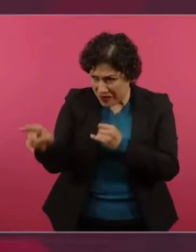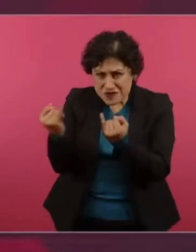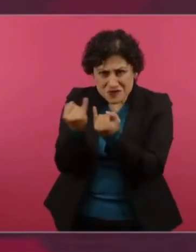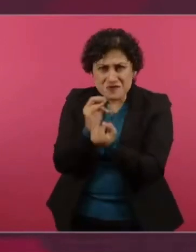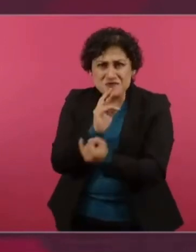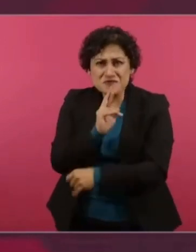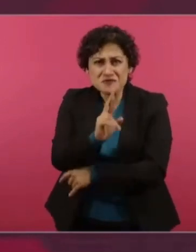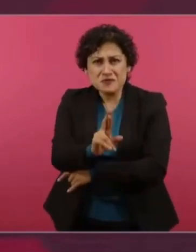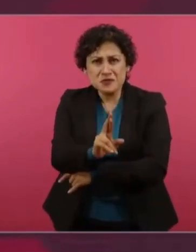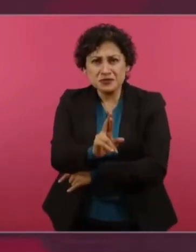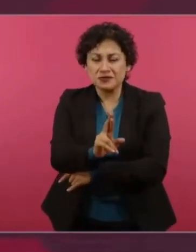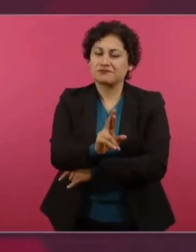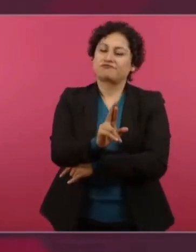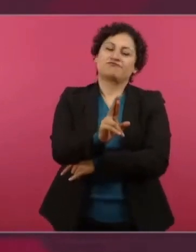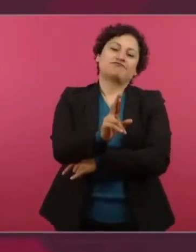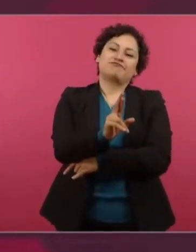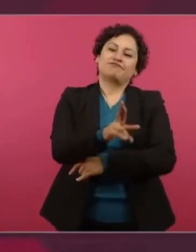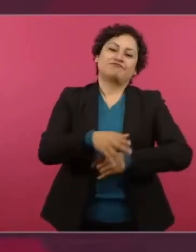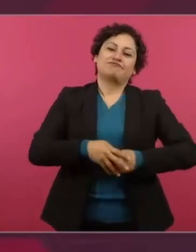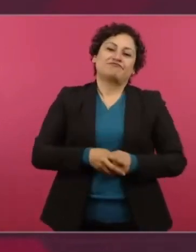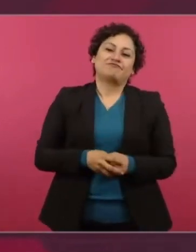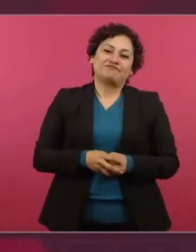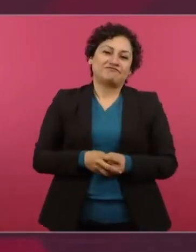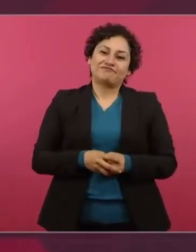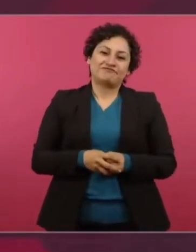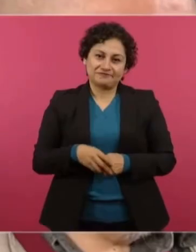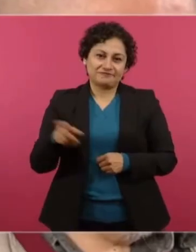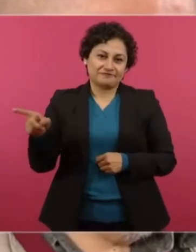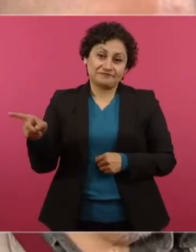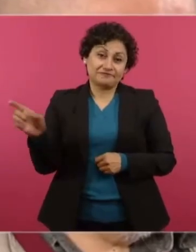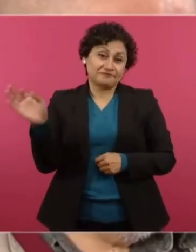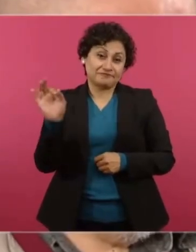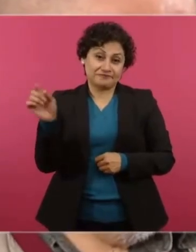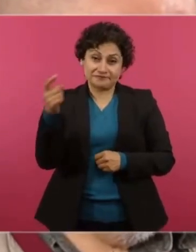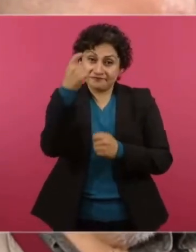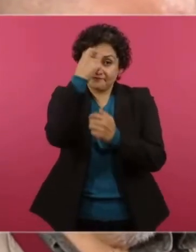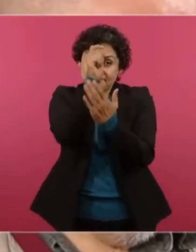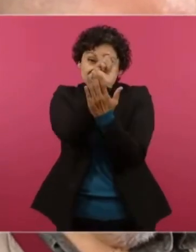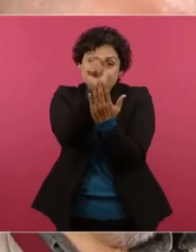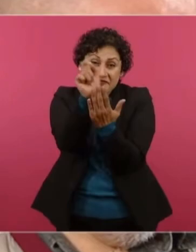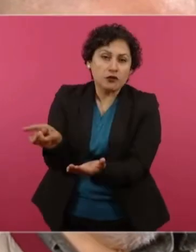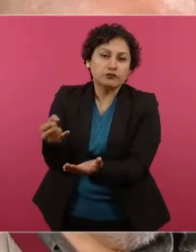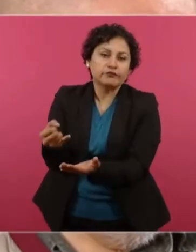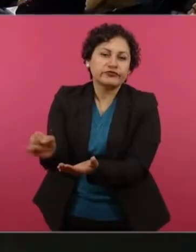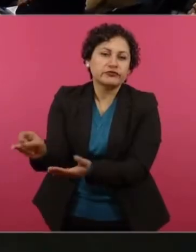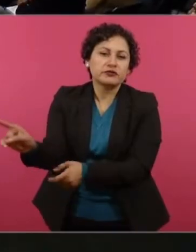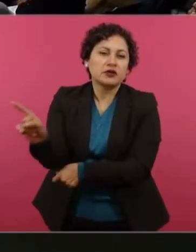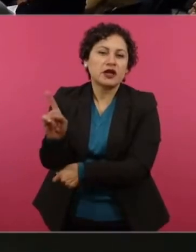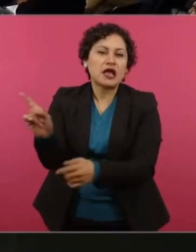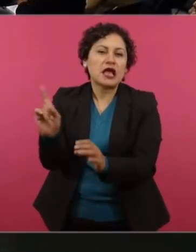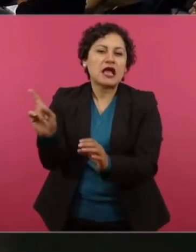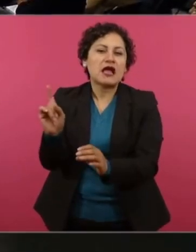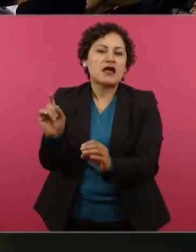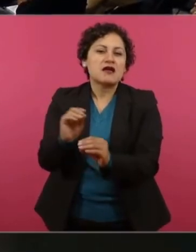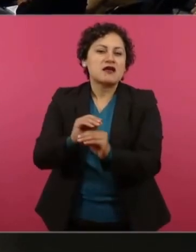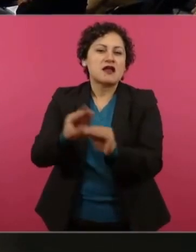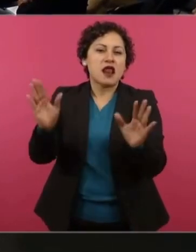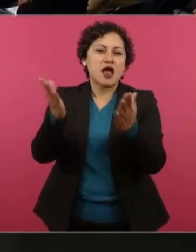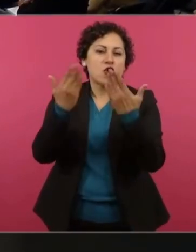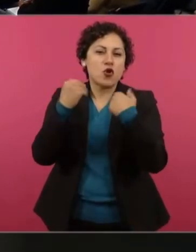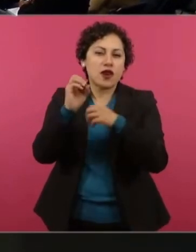lo tendría que escribir un tomo, un tratado, y no se le entendería nada. Cuánta claridad